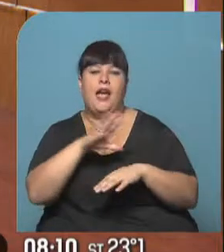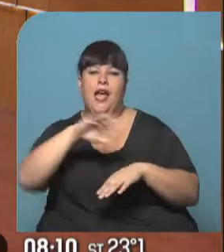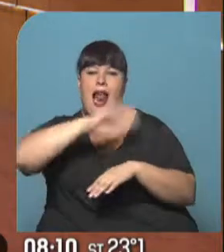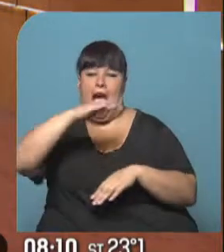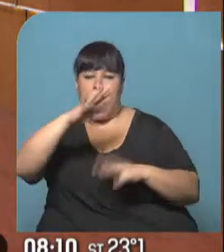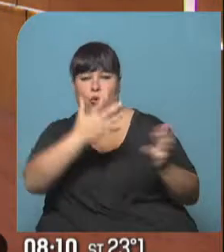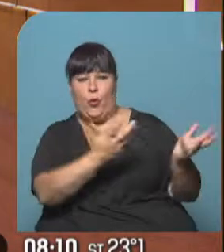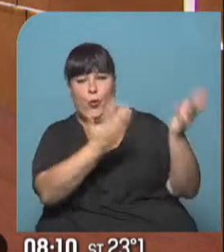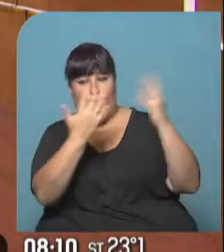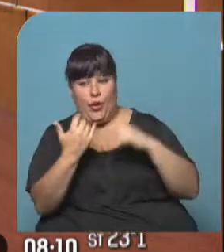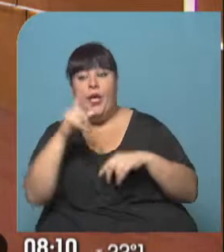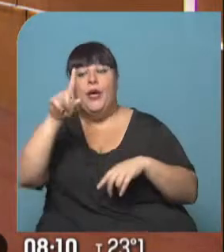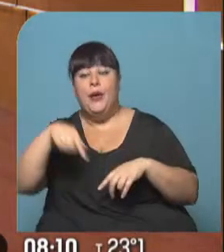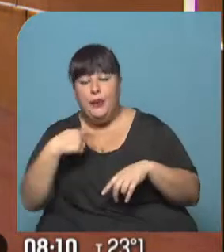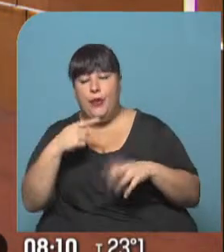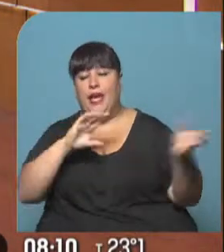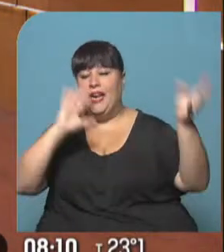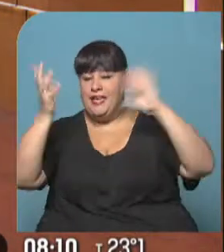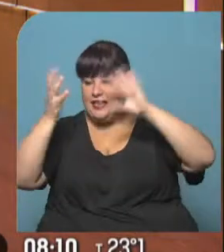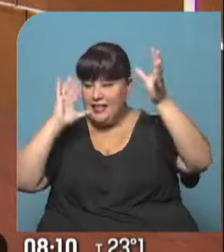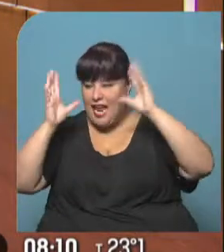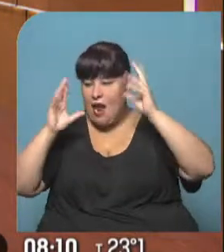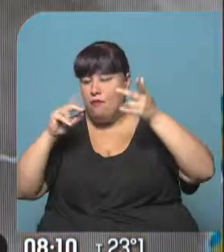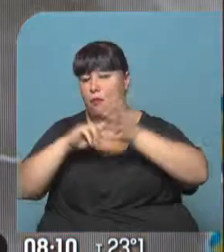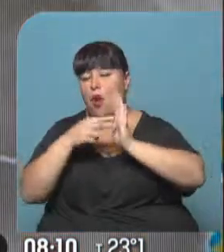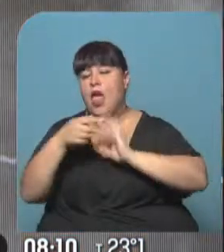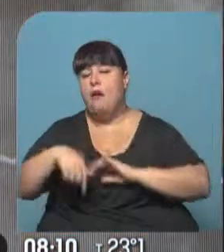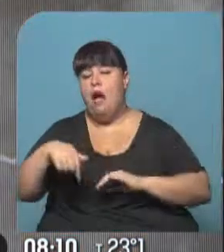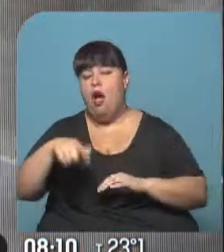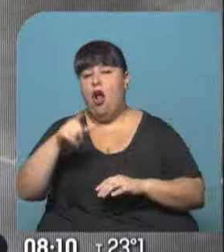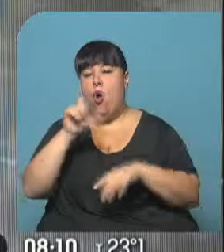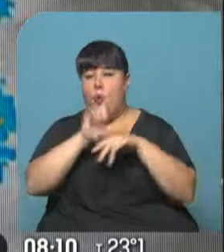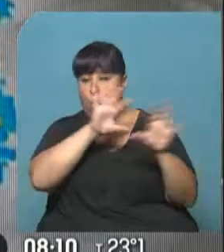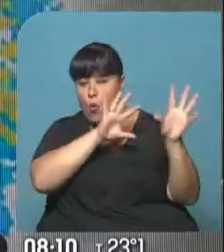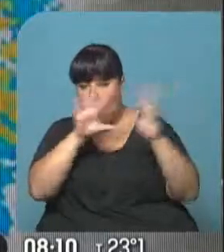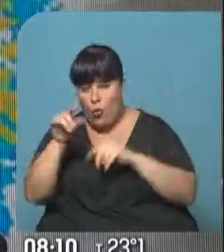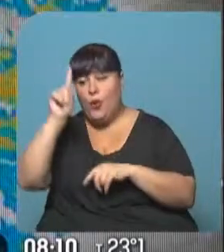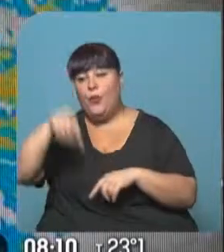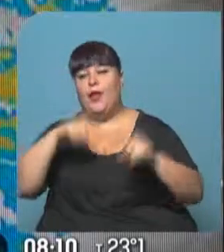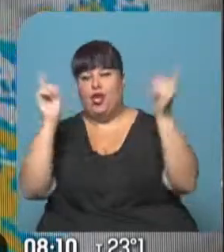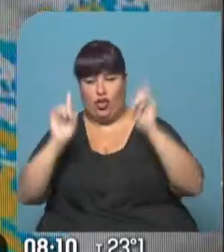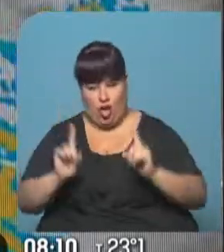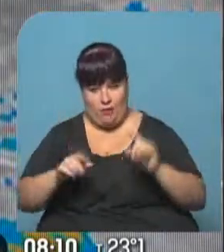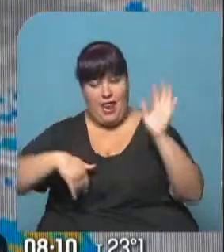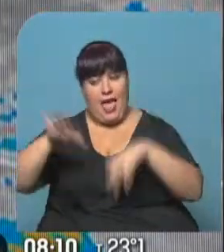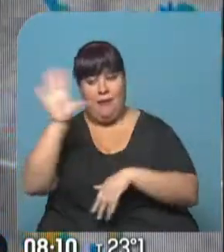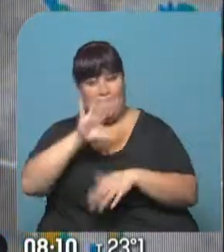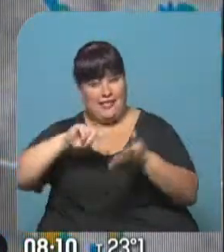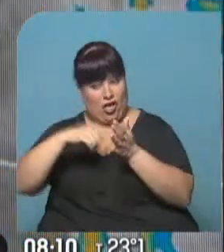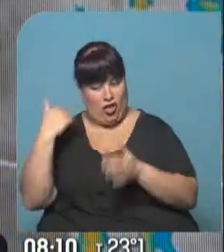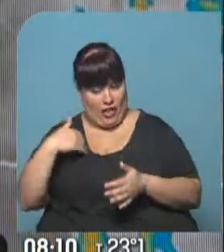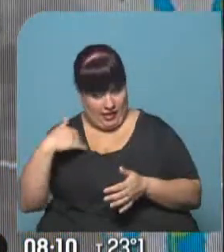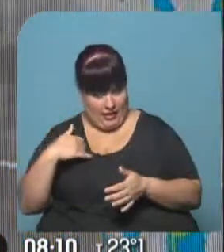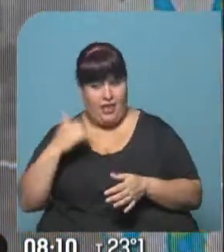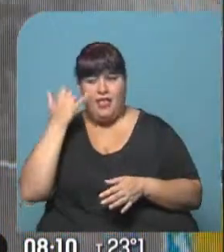montañosa y esto genera estas condiciones de perturbaciones que ingresan a través de Cuyo, generan tormentas en gran parte de la zona central de nuestro